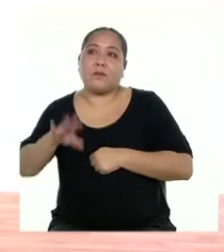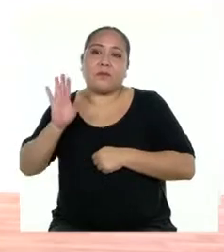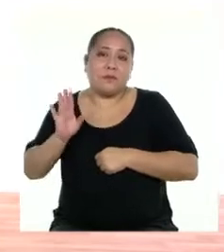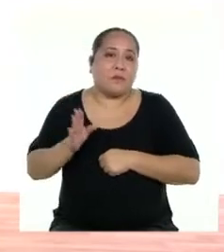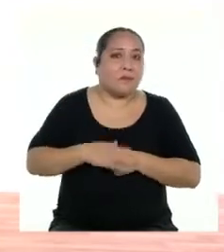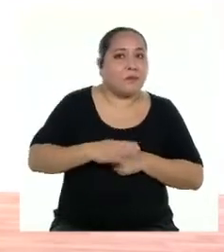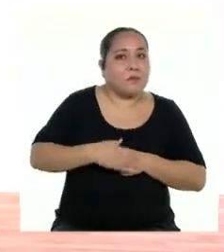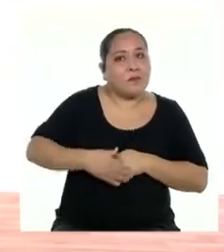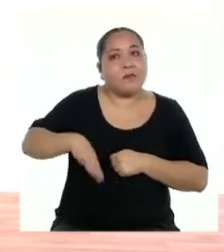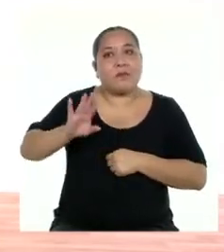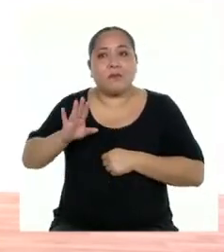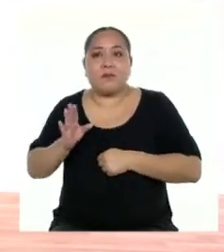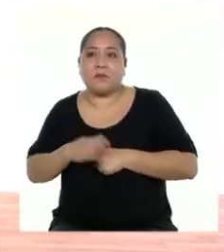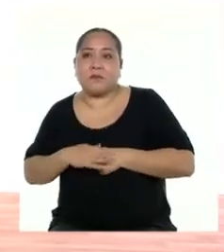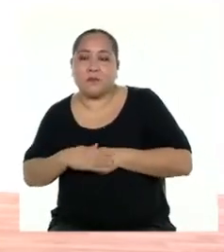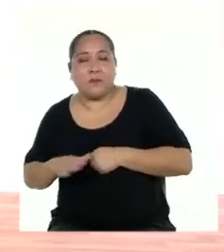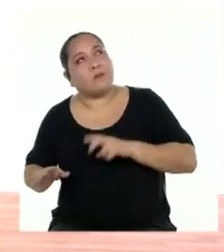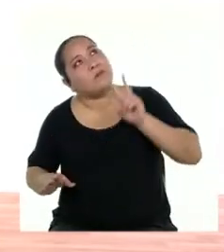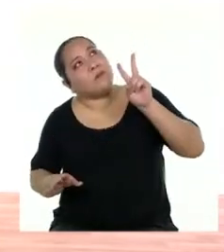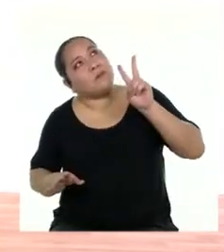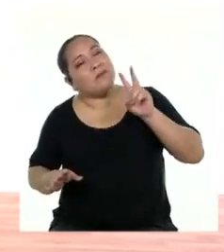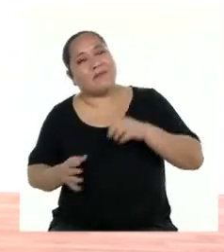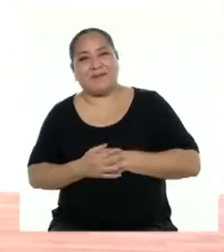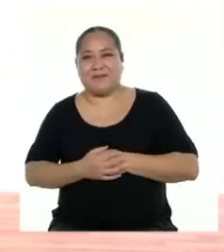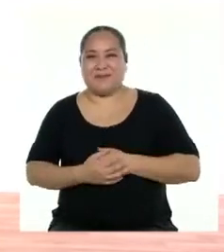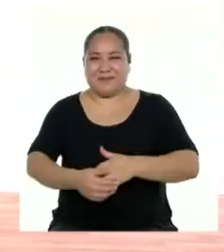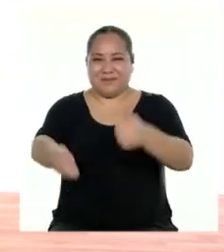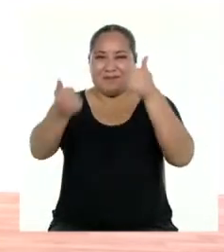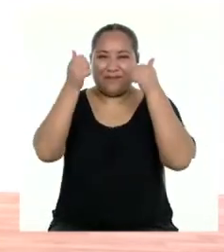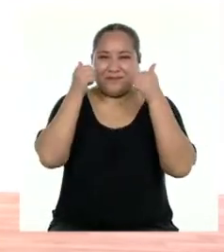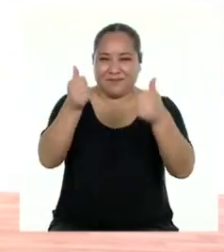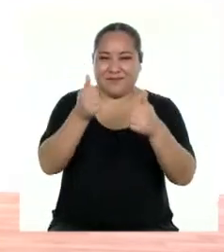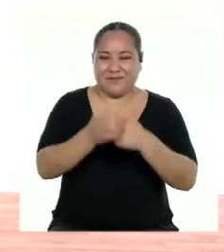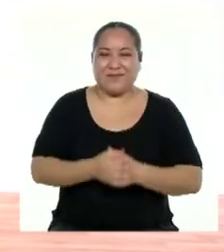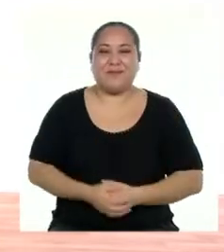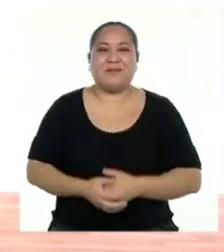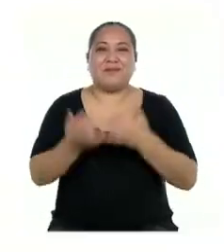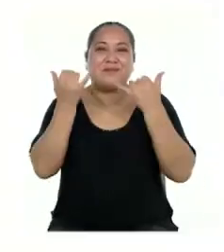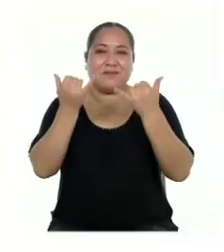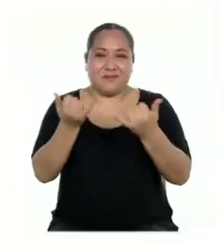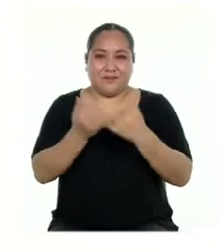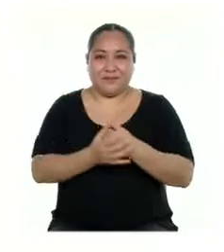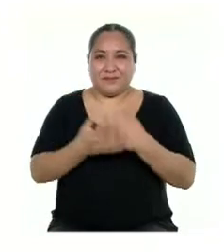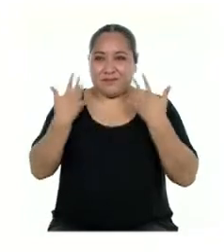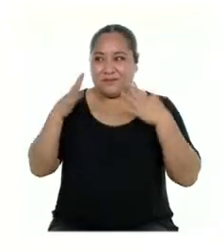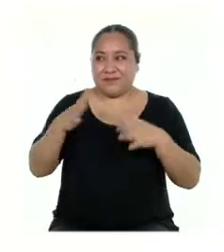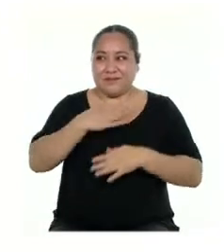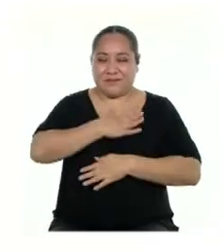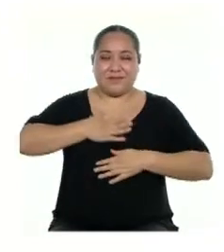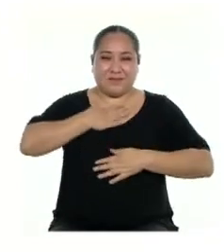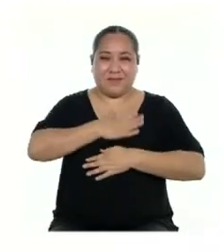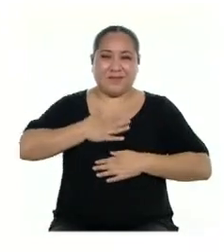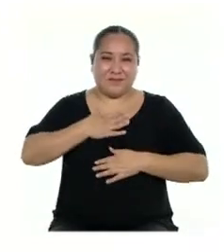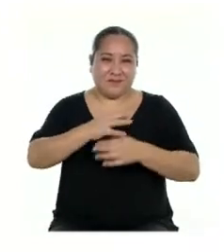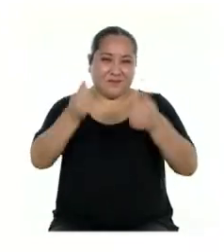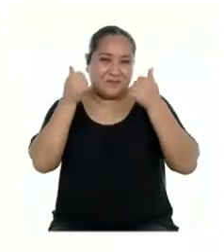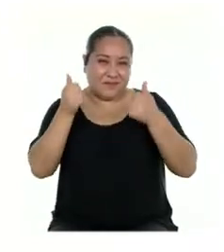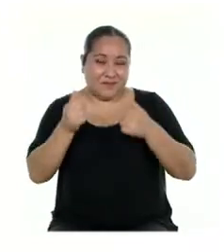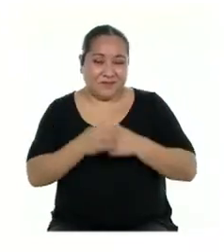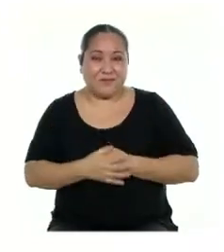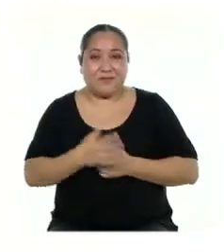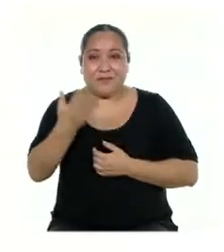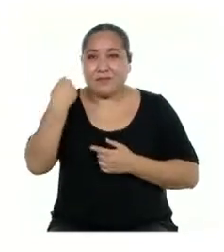ha. Boom, ha, boom, boom, hey. Buenísimo. Y ahora que ya nos hemos divertido y lo hemos pasado genial,